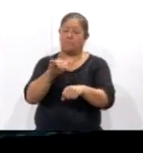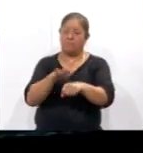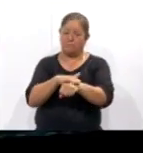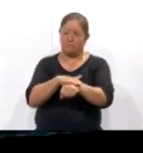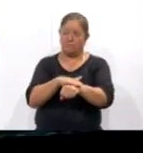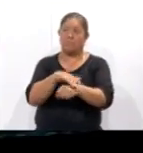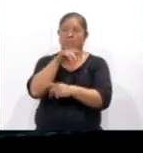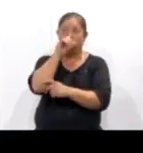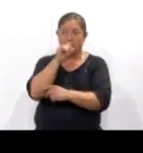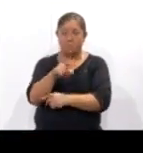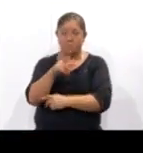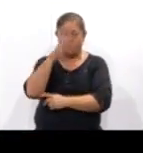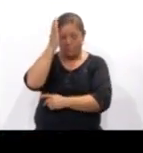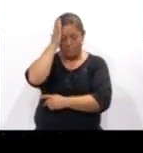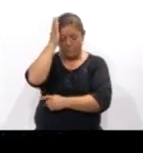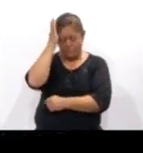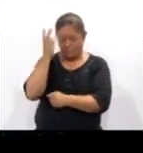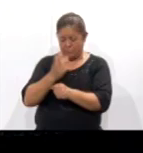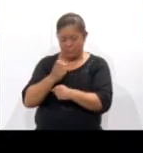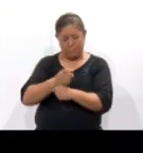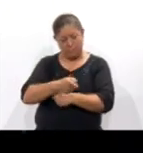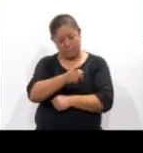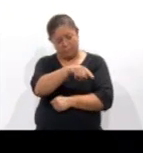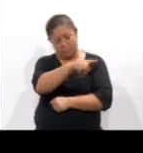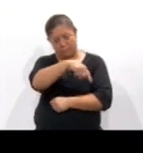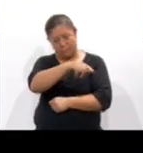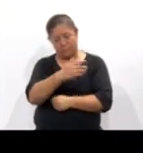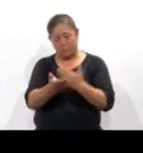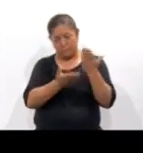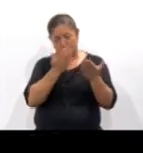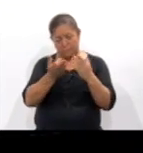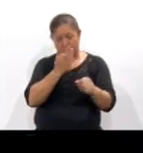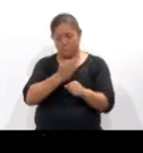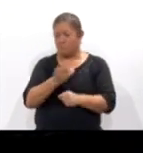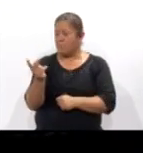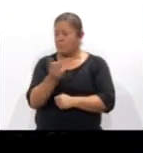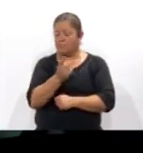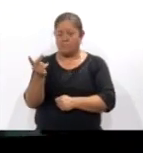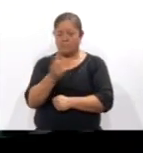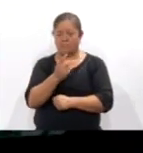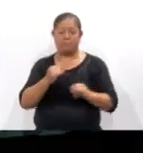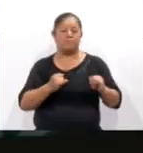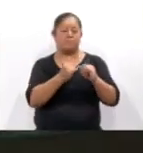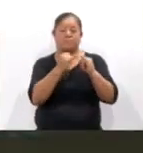también tutores de los estudiantes de ambas instituciones educativas.